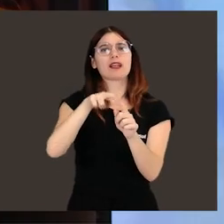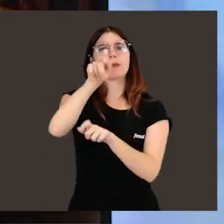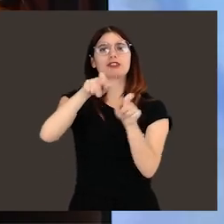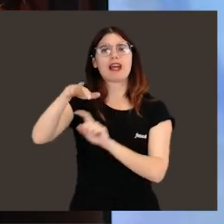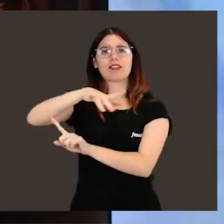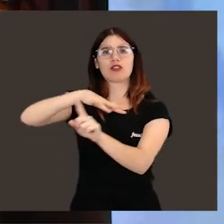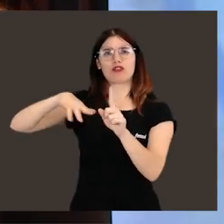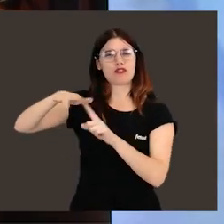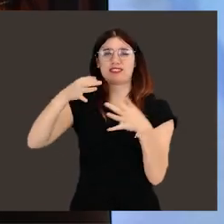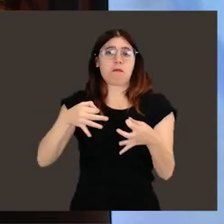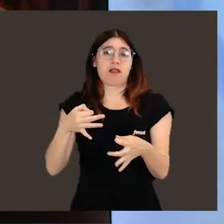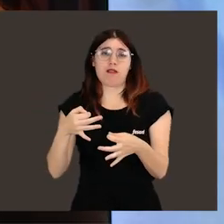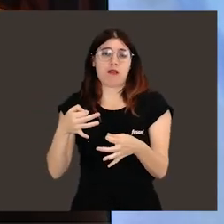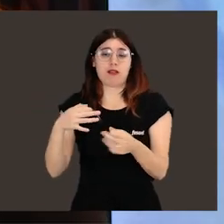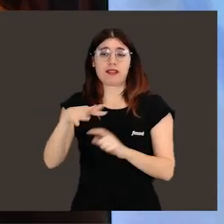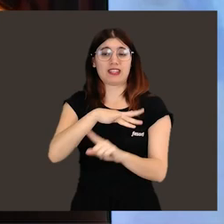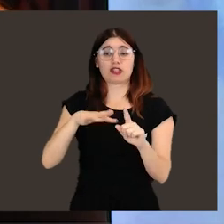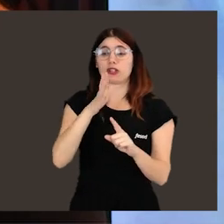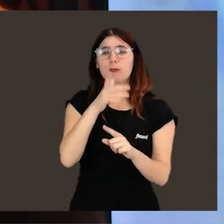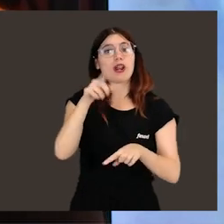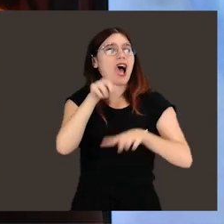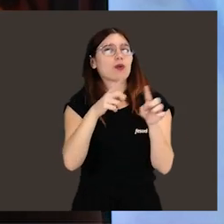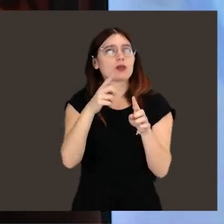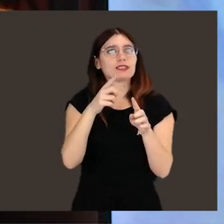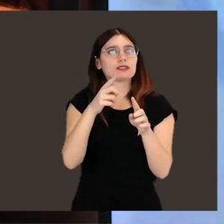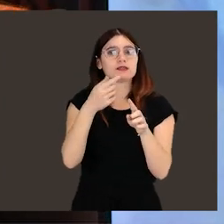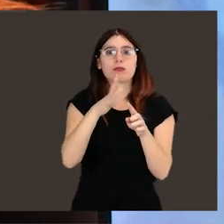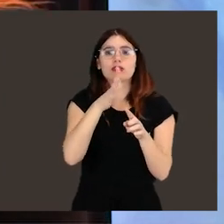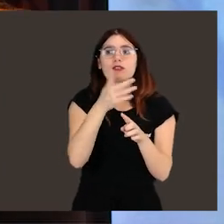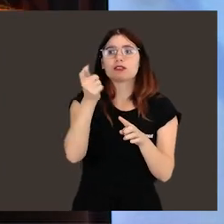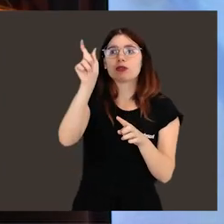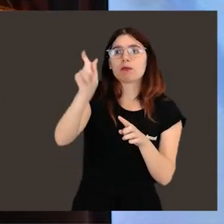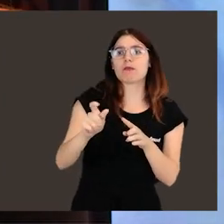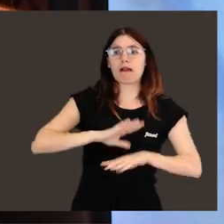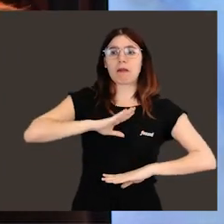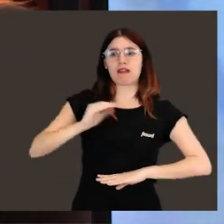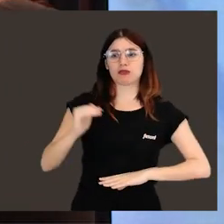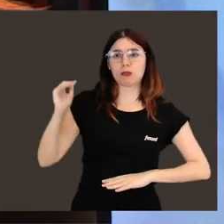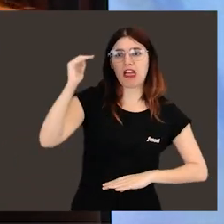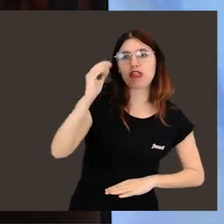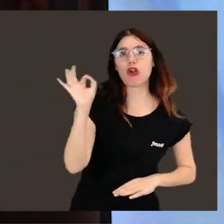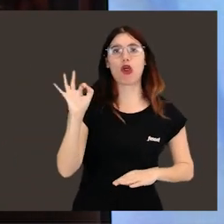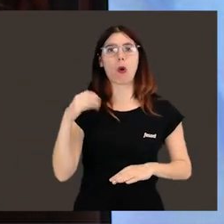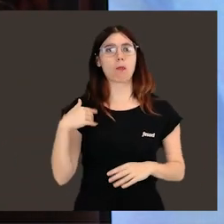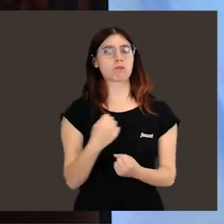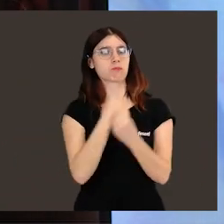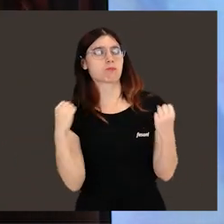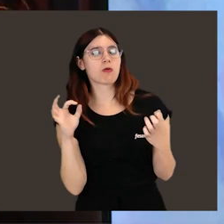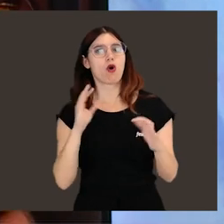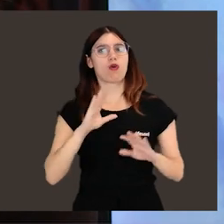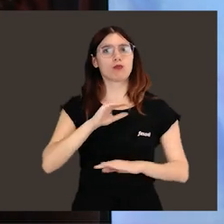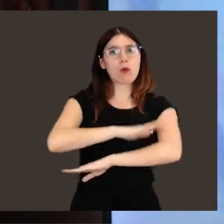Busco referentes en la gente de mi entorno. Eso desde siempre. Hay gente que por algún motivo, por su capacidad de superación,